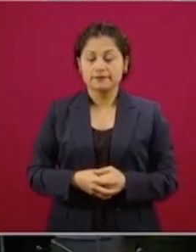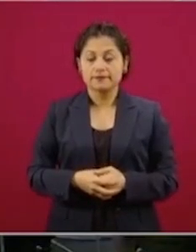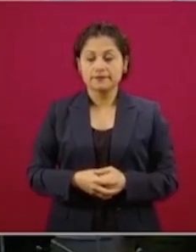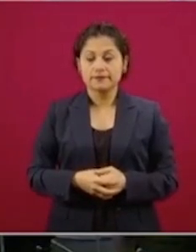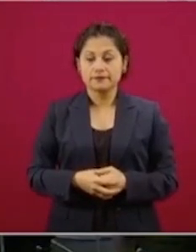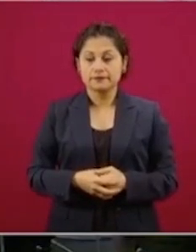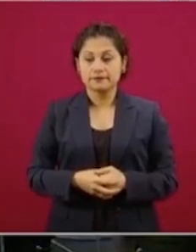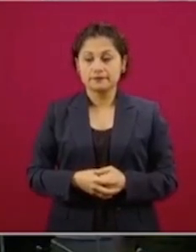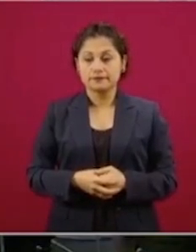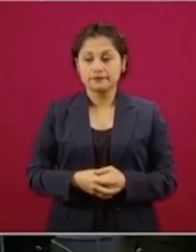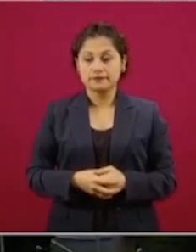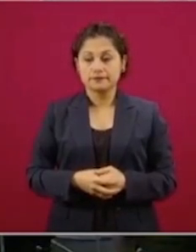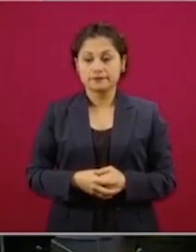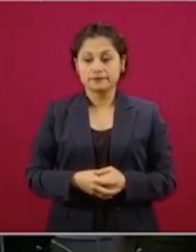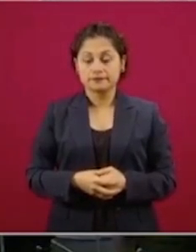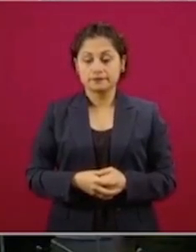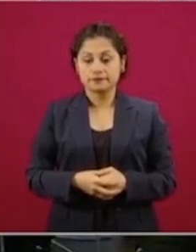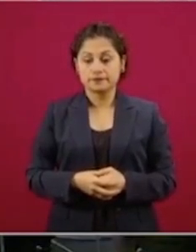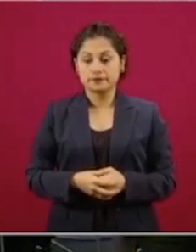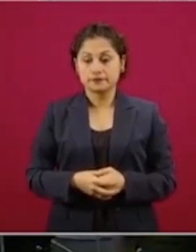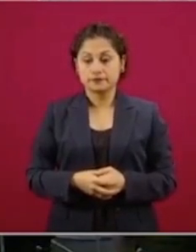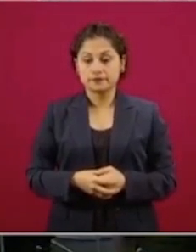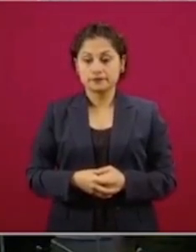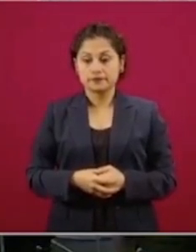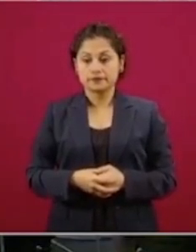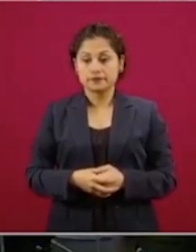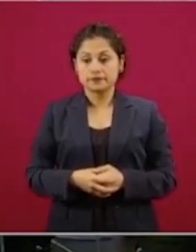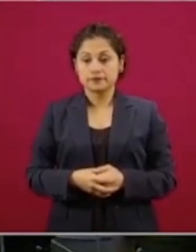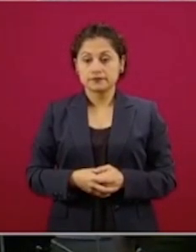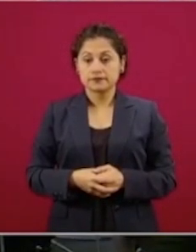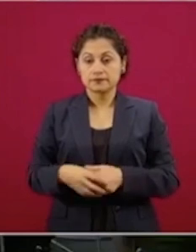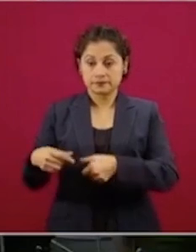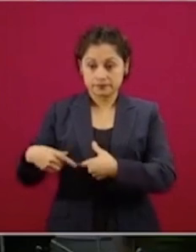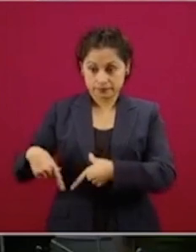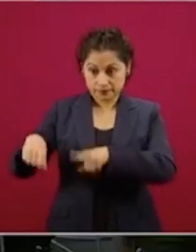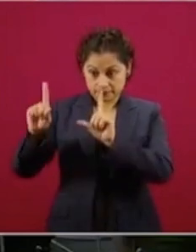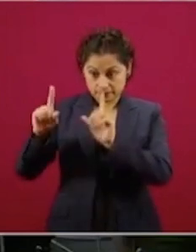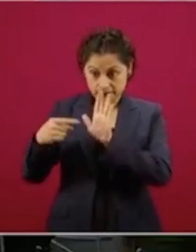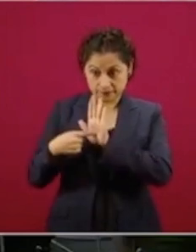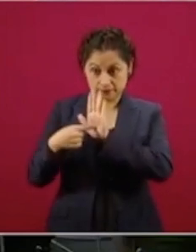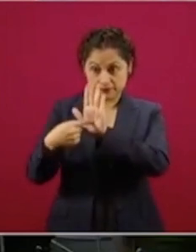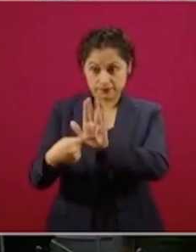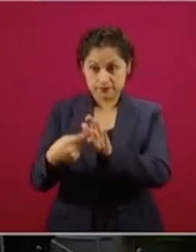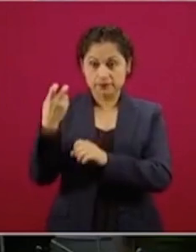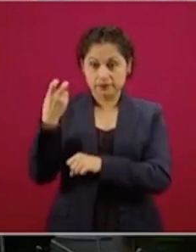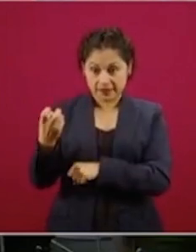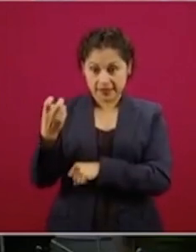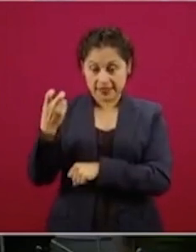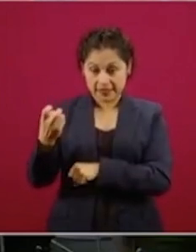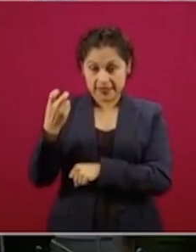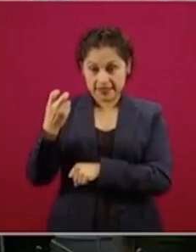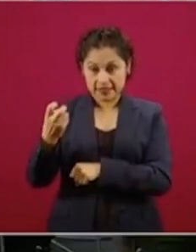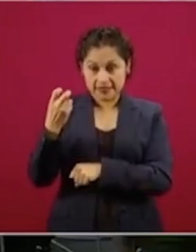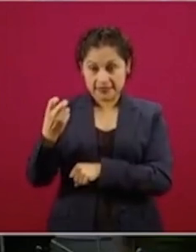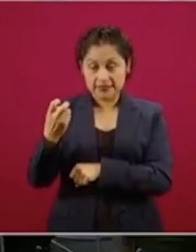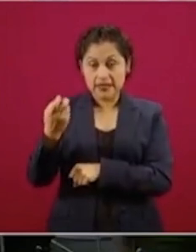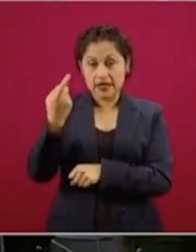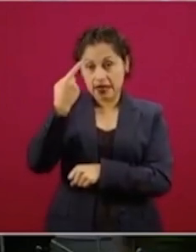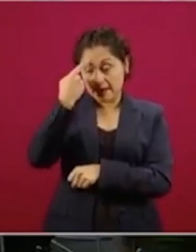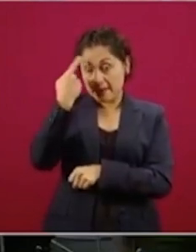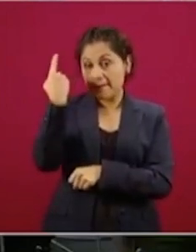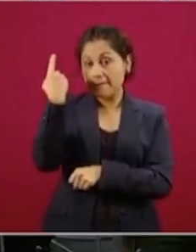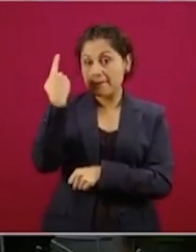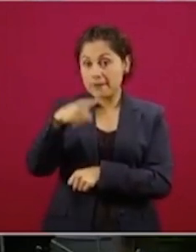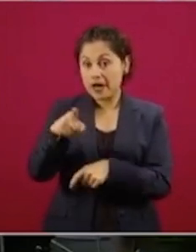de terapia, que esto es lo